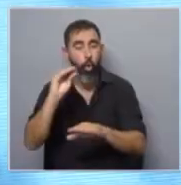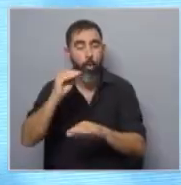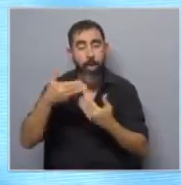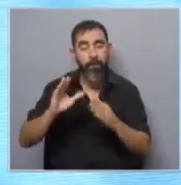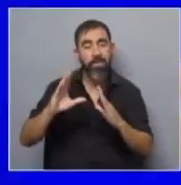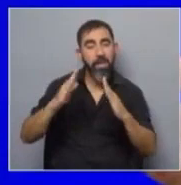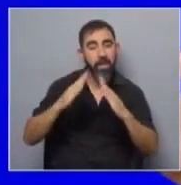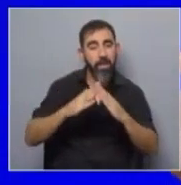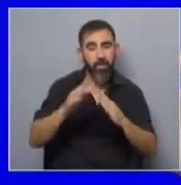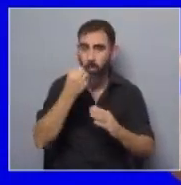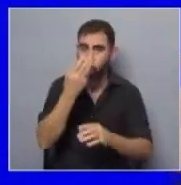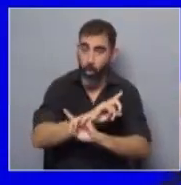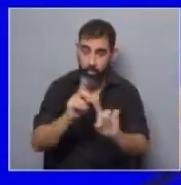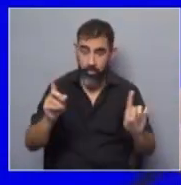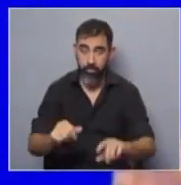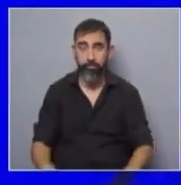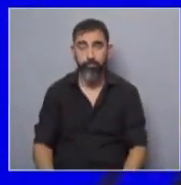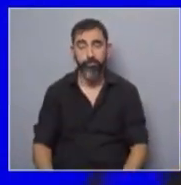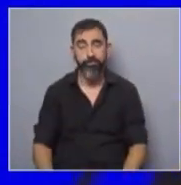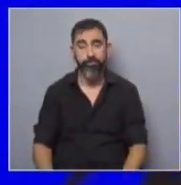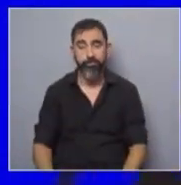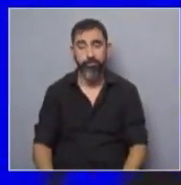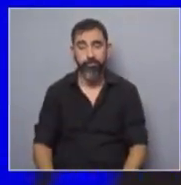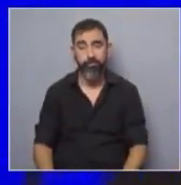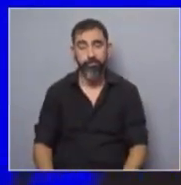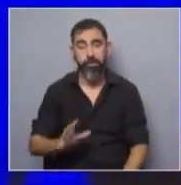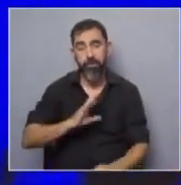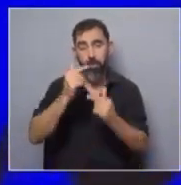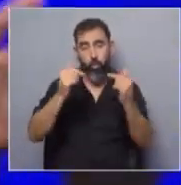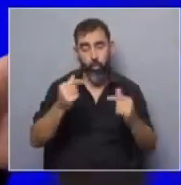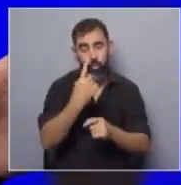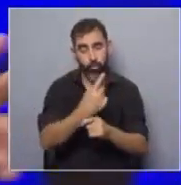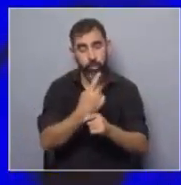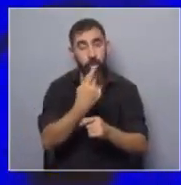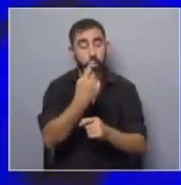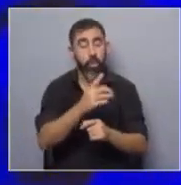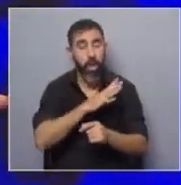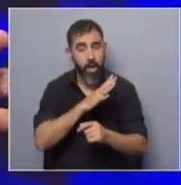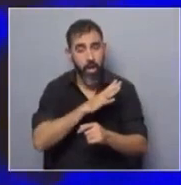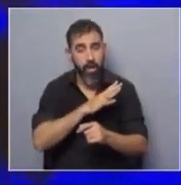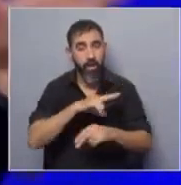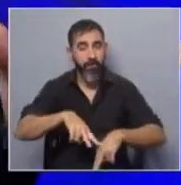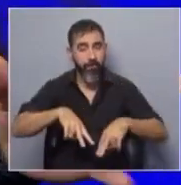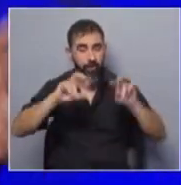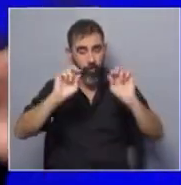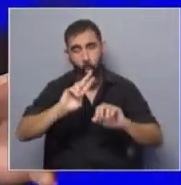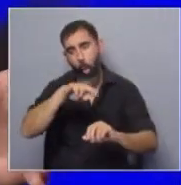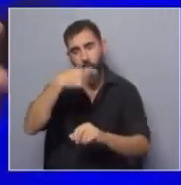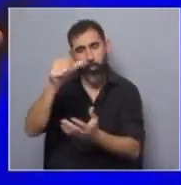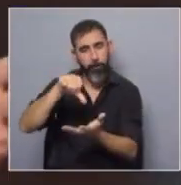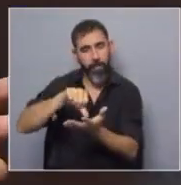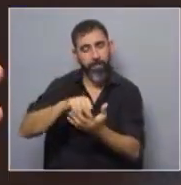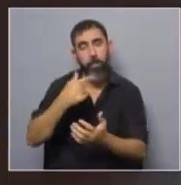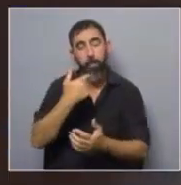hogar. Sí. Eso no es bueno. Mirá, con esa premisa hay dos cosas para marcar. Primero que hay trabajos, no hechos en Uruguay o en otros países, en